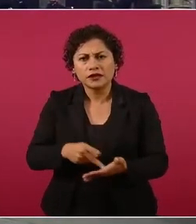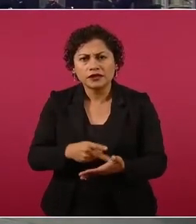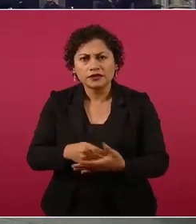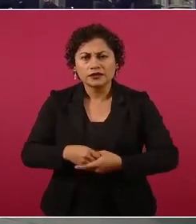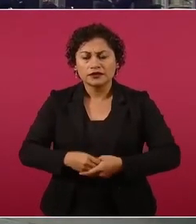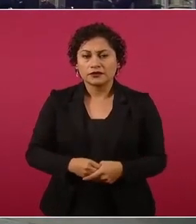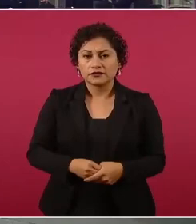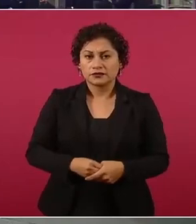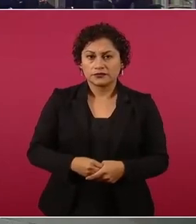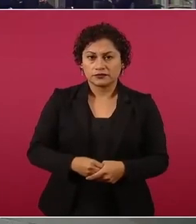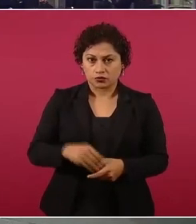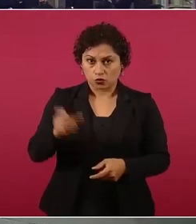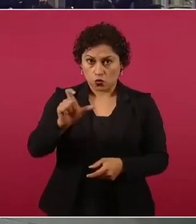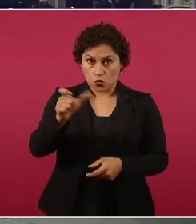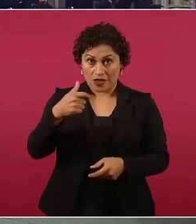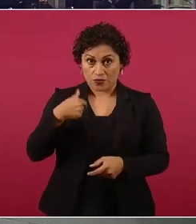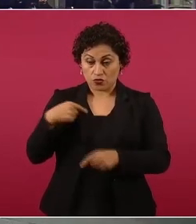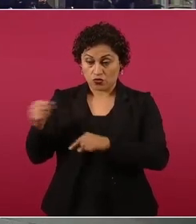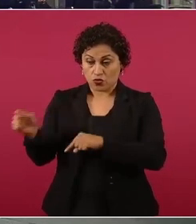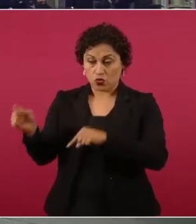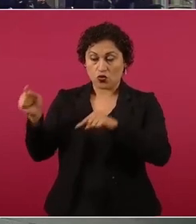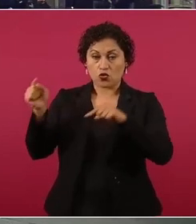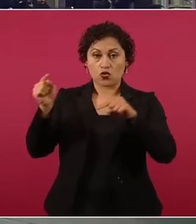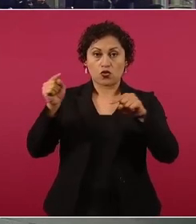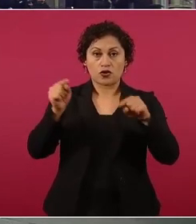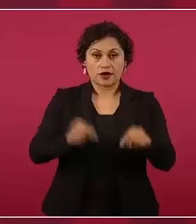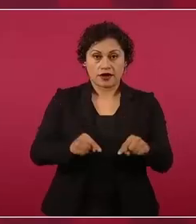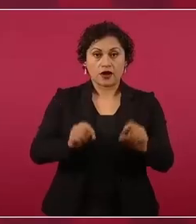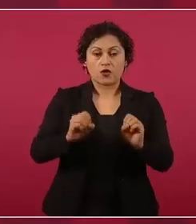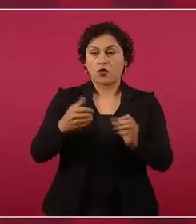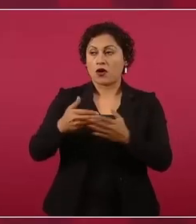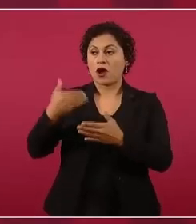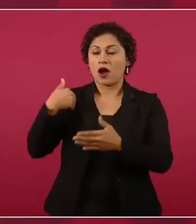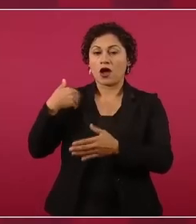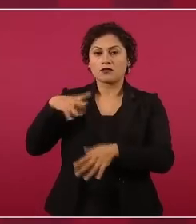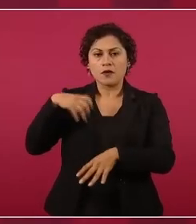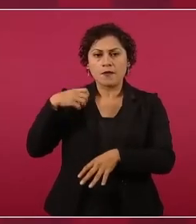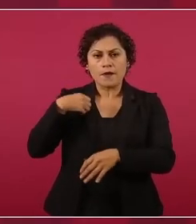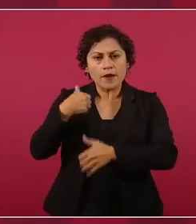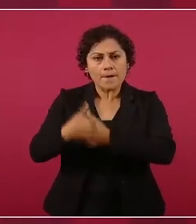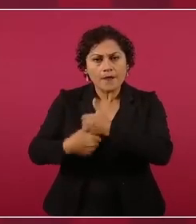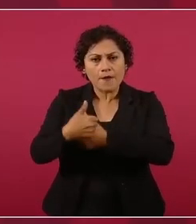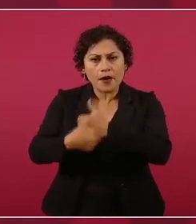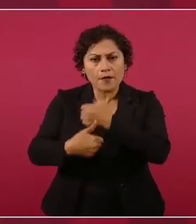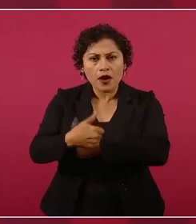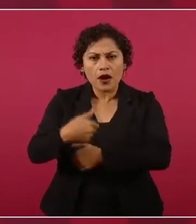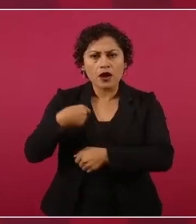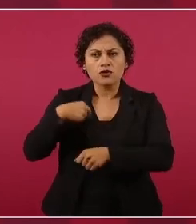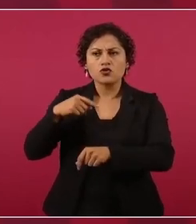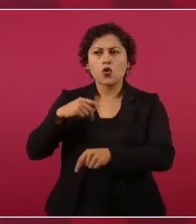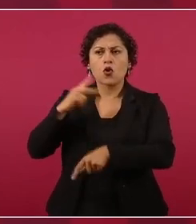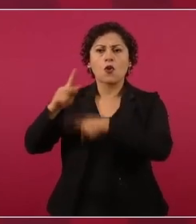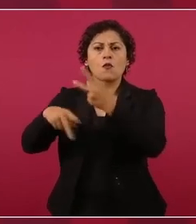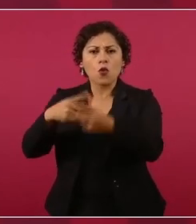estoy luchando? Pues yo creo que como unas diez veces.